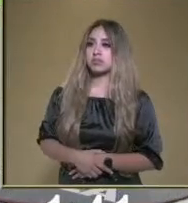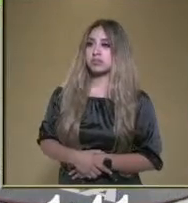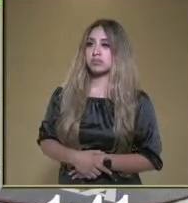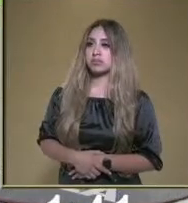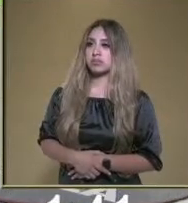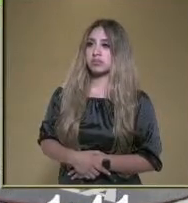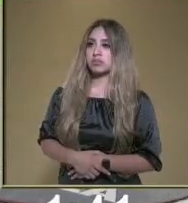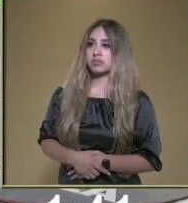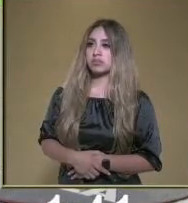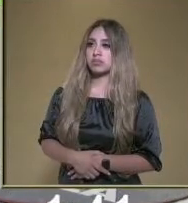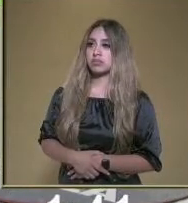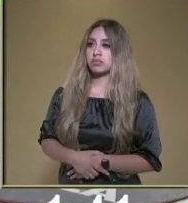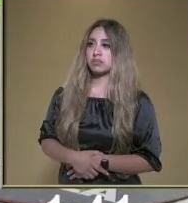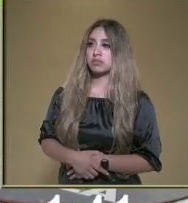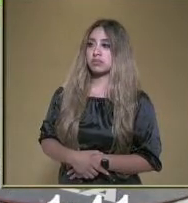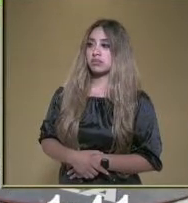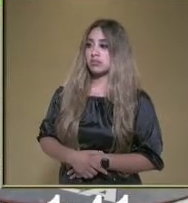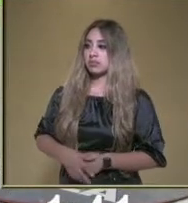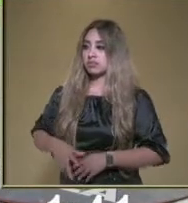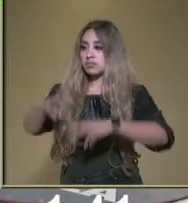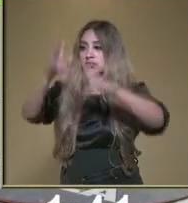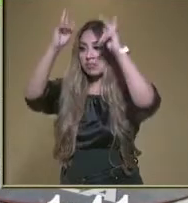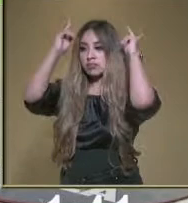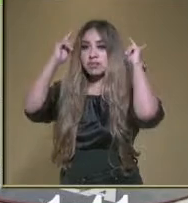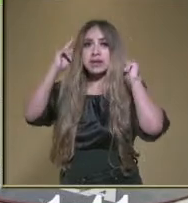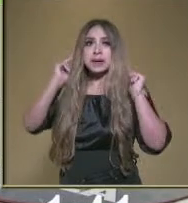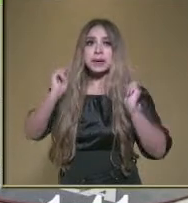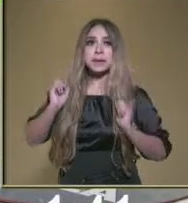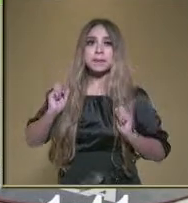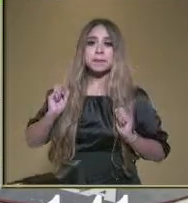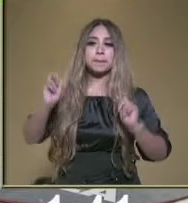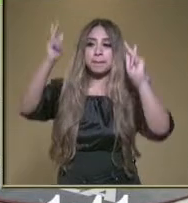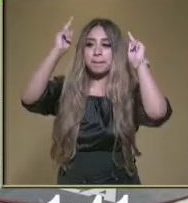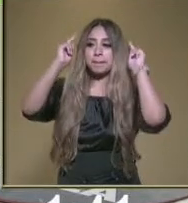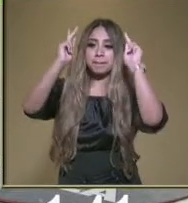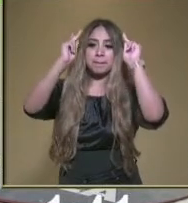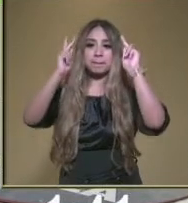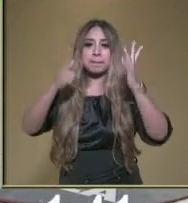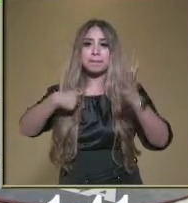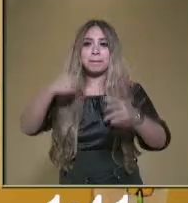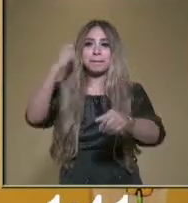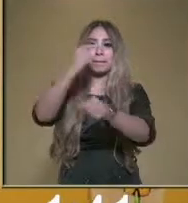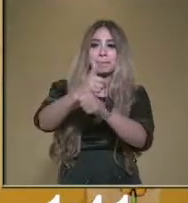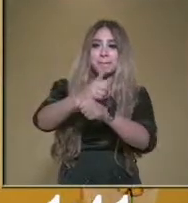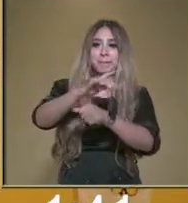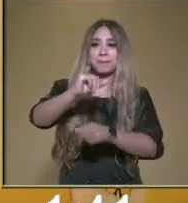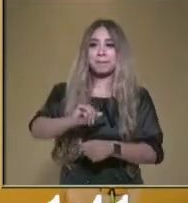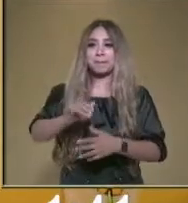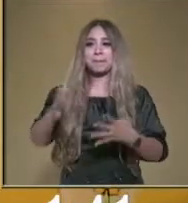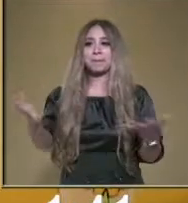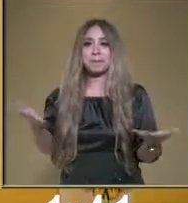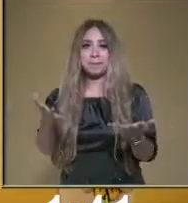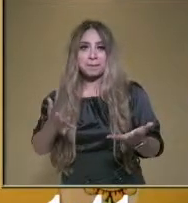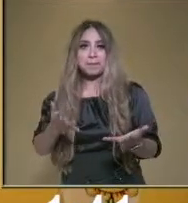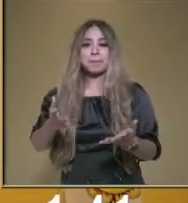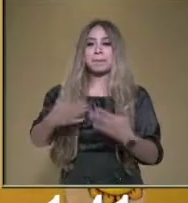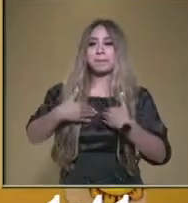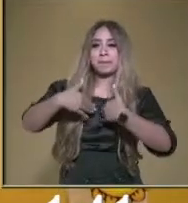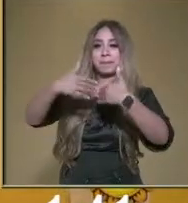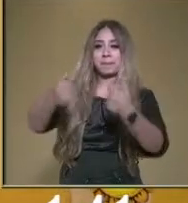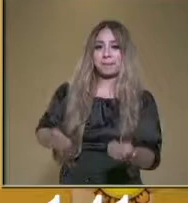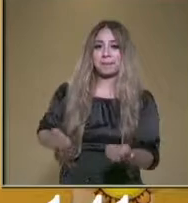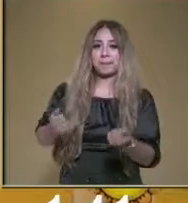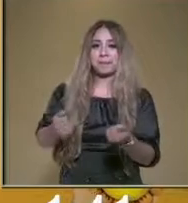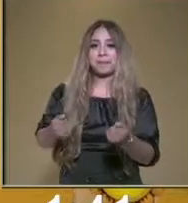la basura. El príncipe se dio cuenta que algo andaba mal, pero ya comprendió que debía de darle a